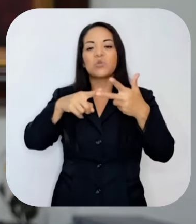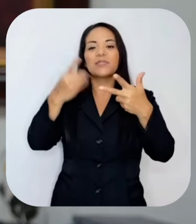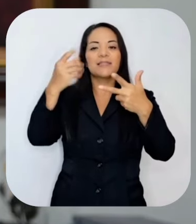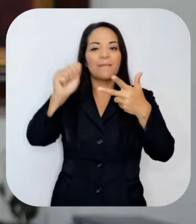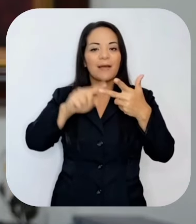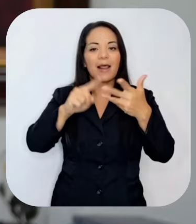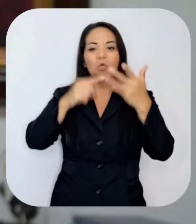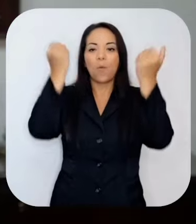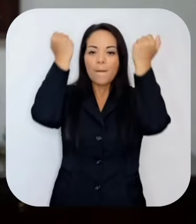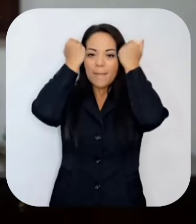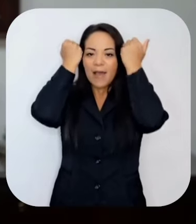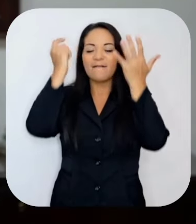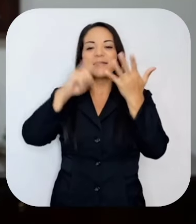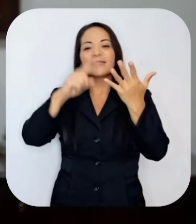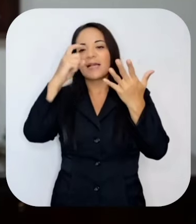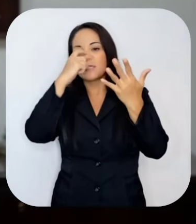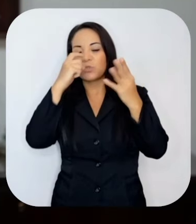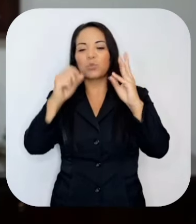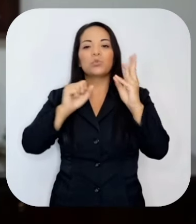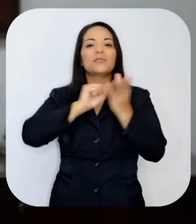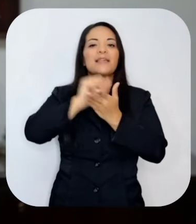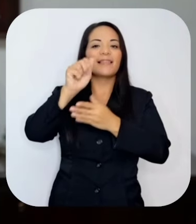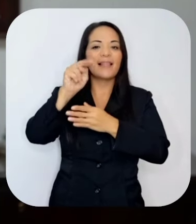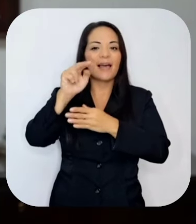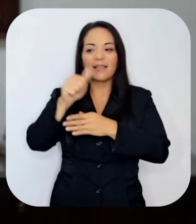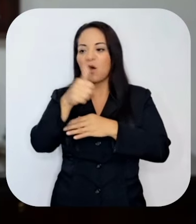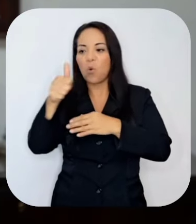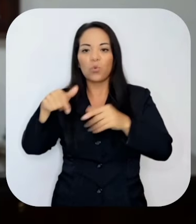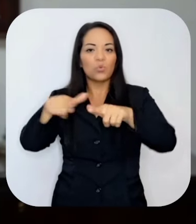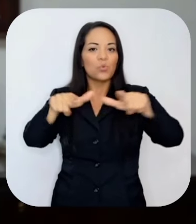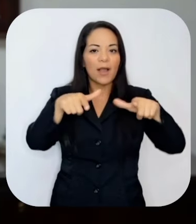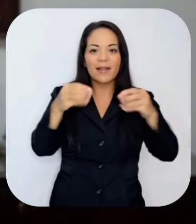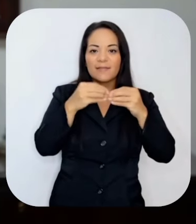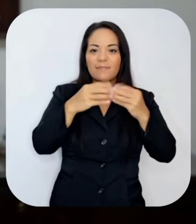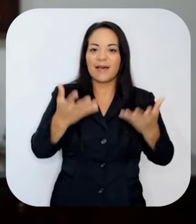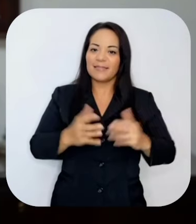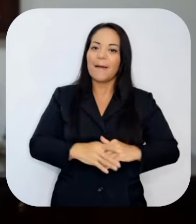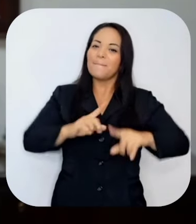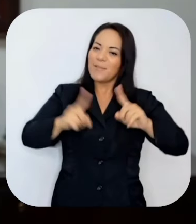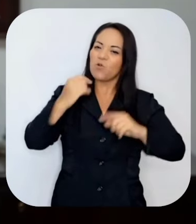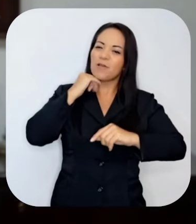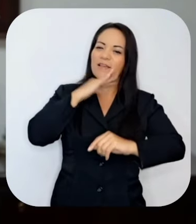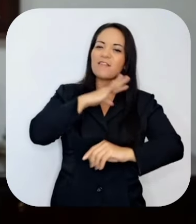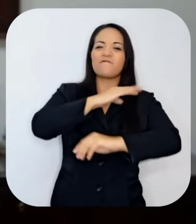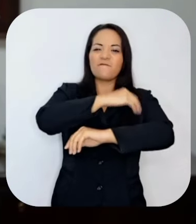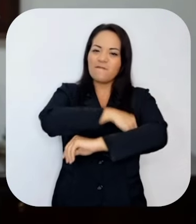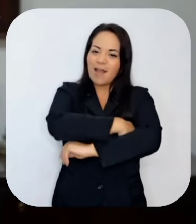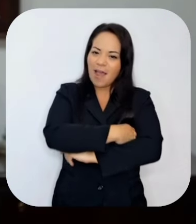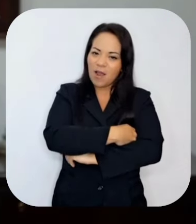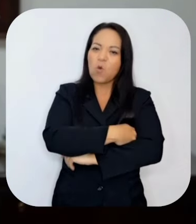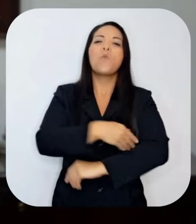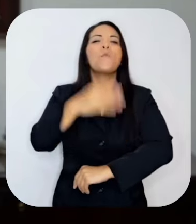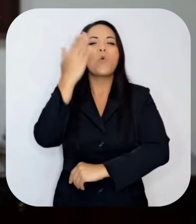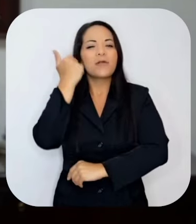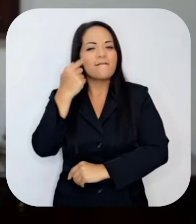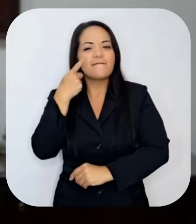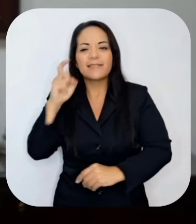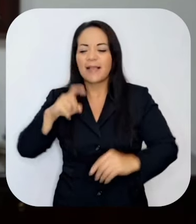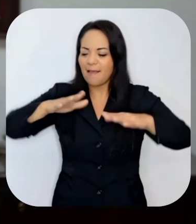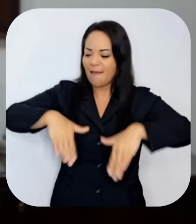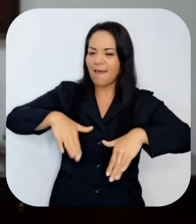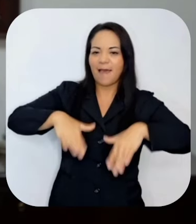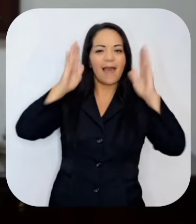más. ¿Qué raro? ¿Por qué la Fiscalía no ha atendido ninguna de las acusaciones que ha hecho el gobierno? Les dejo algunos